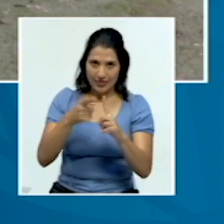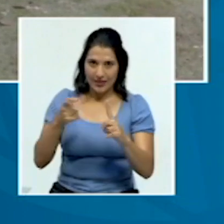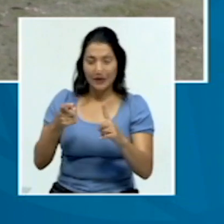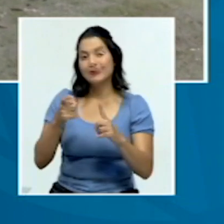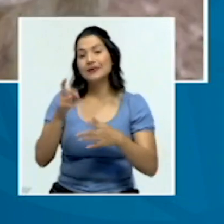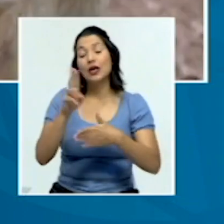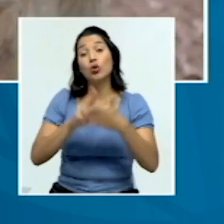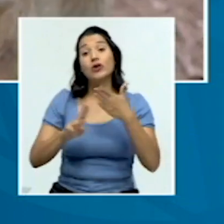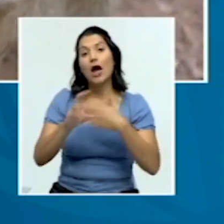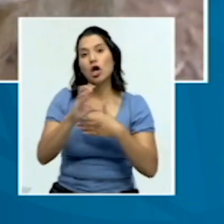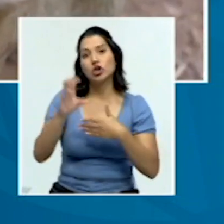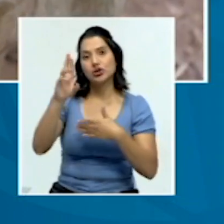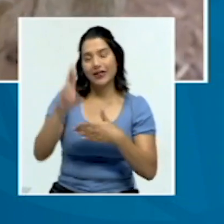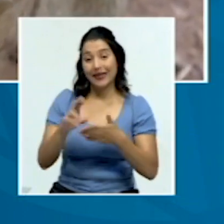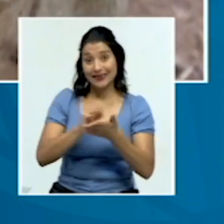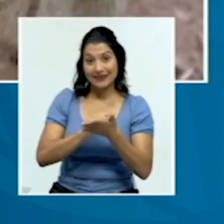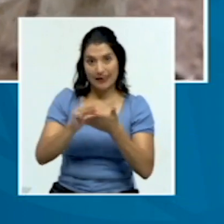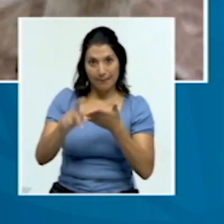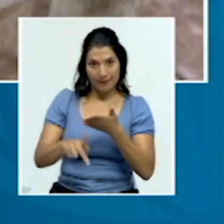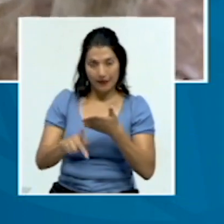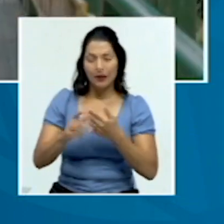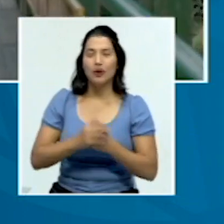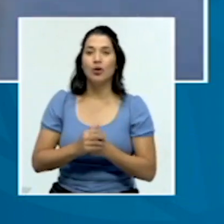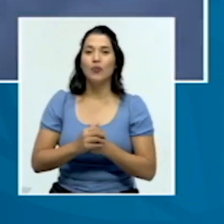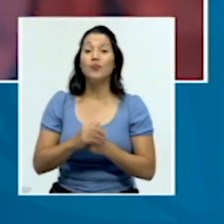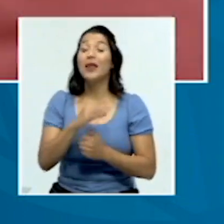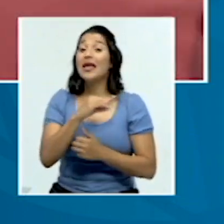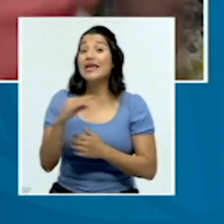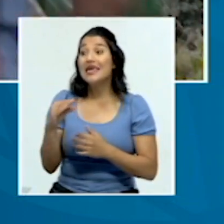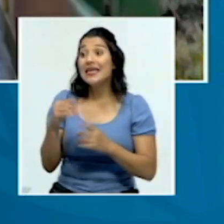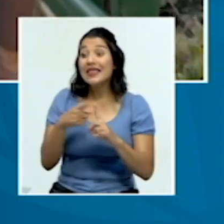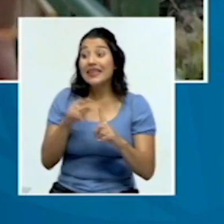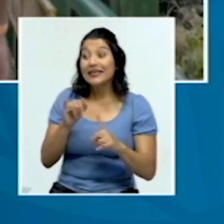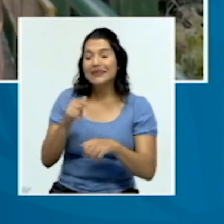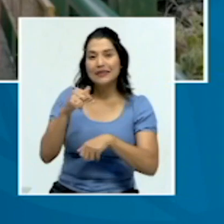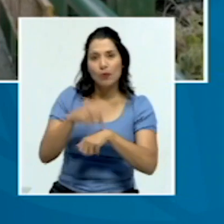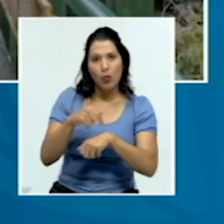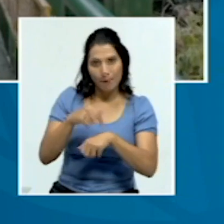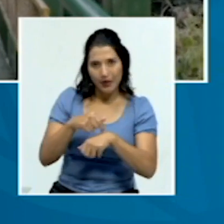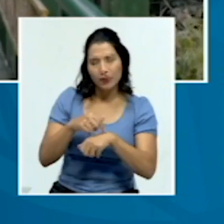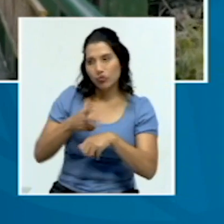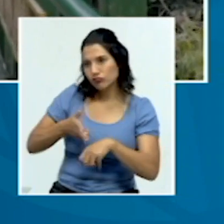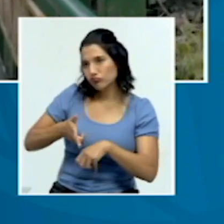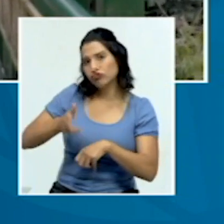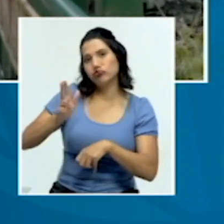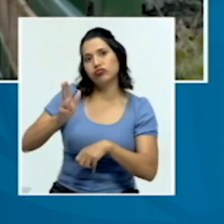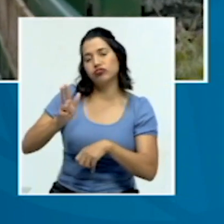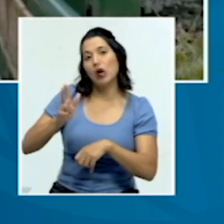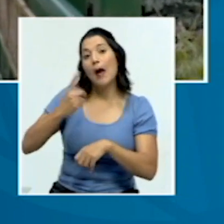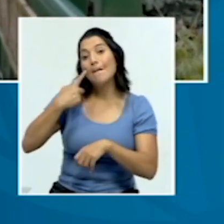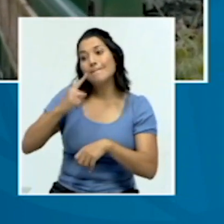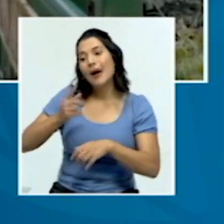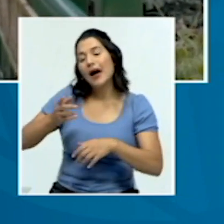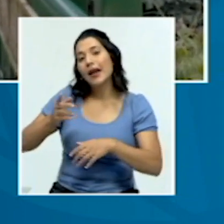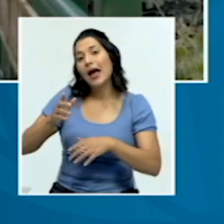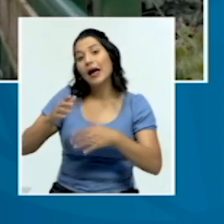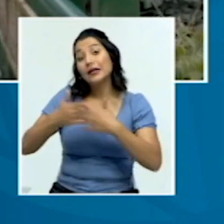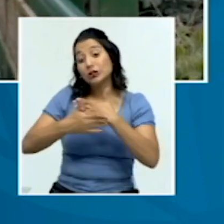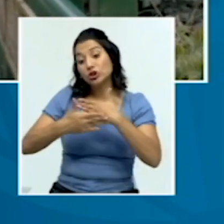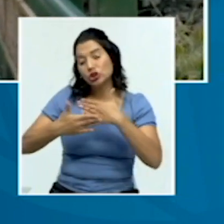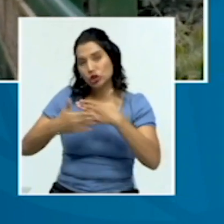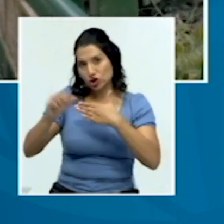sede Rodrigo Facio, acá en San Pedro y Montes de Oca. Y a partir de ahí pues tomamos ruta hacia lo que es la zona sur del país,